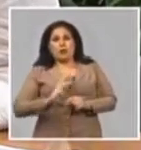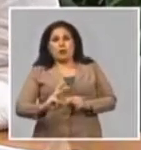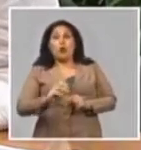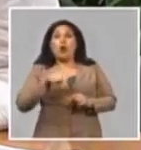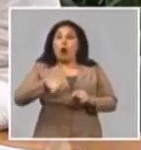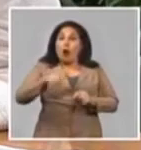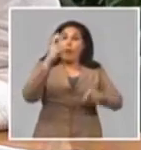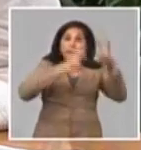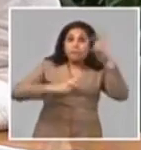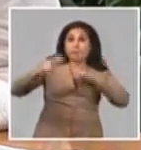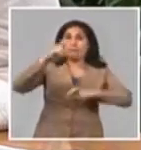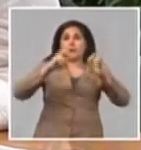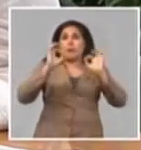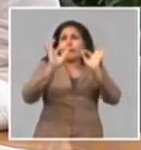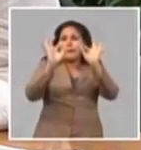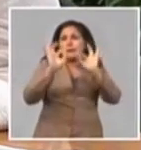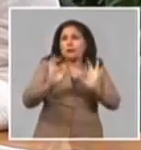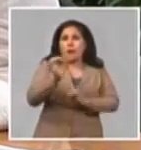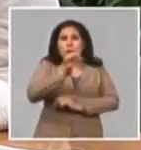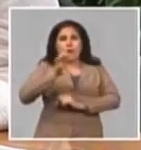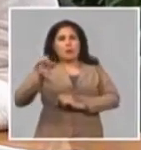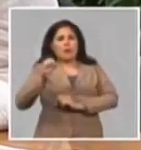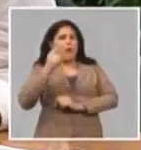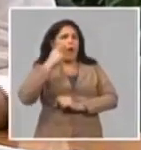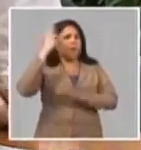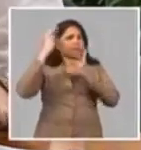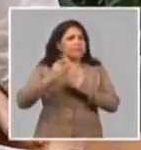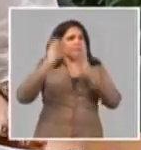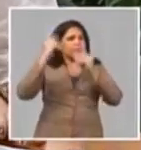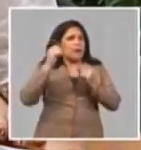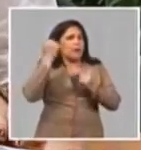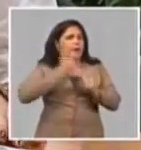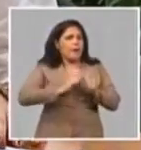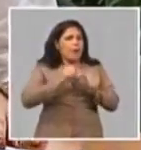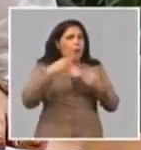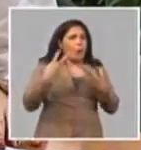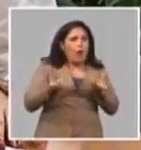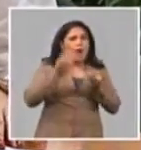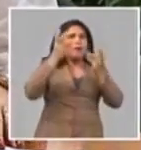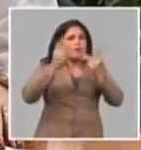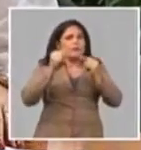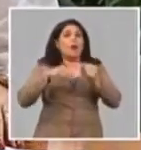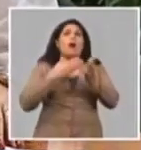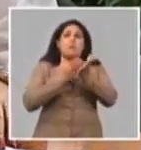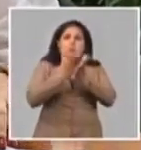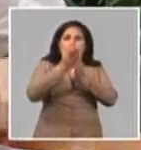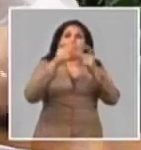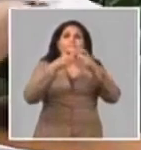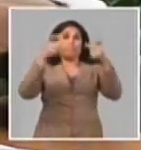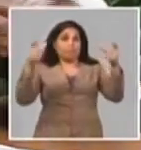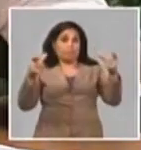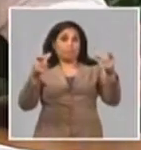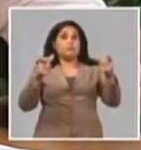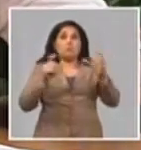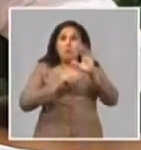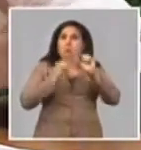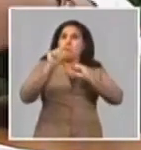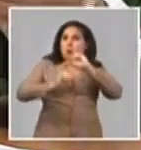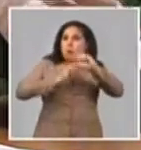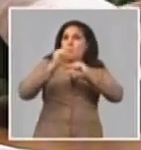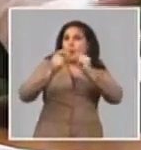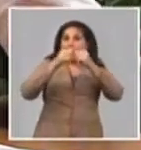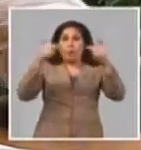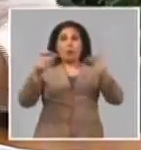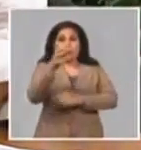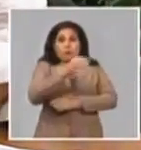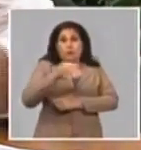se está haciendo a nivel de detalle, municipio a municipio, y este número debe de continuar creciendo, se han avanzado mucho más en